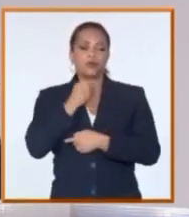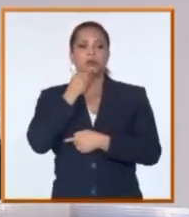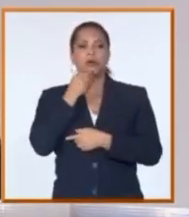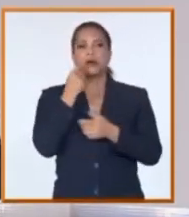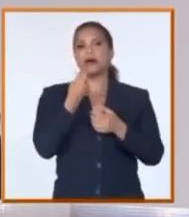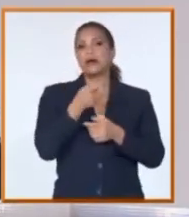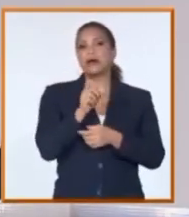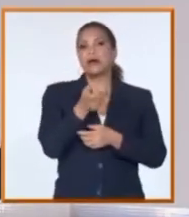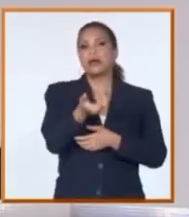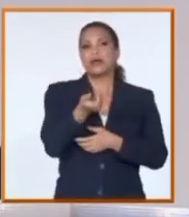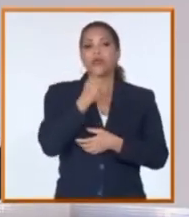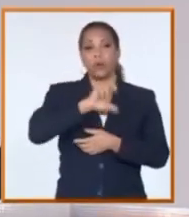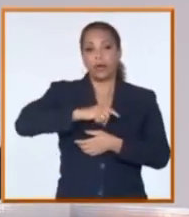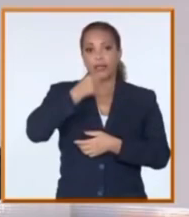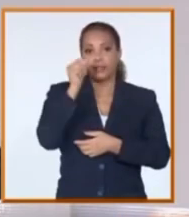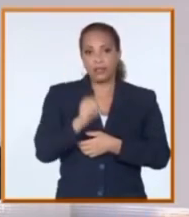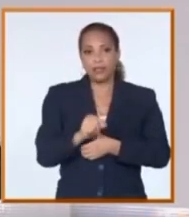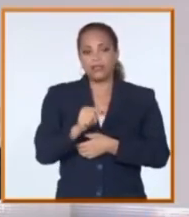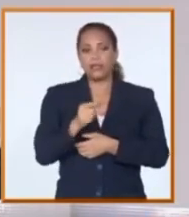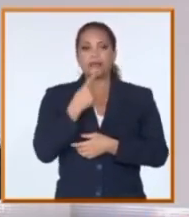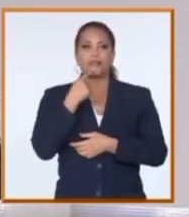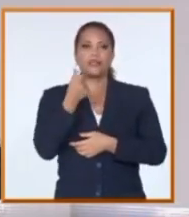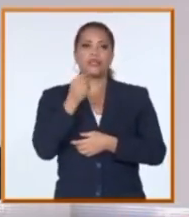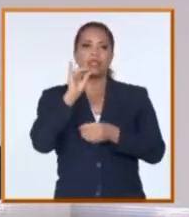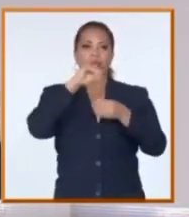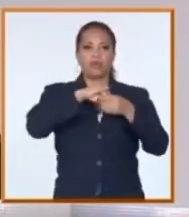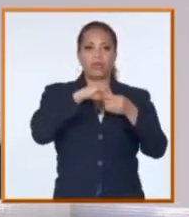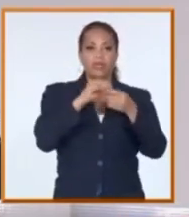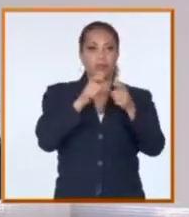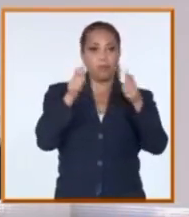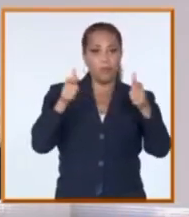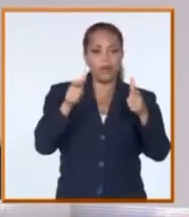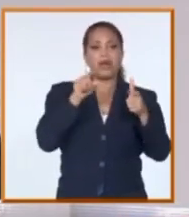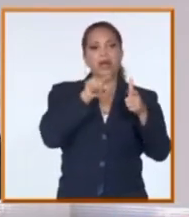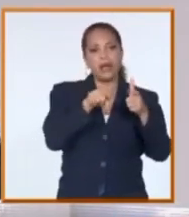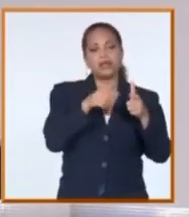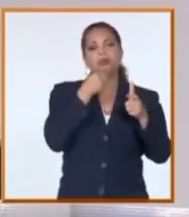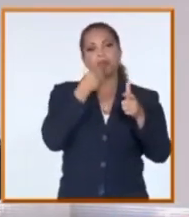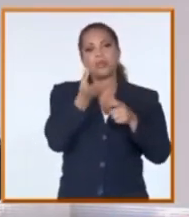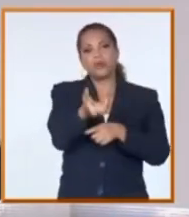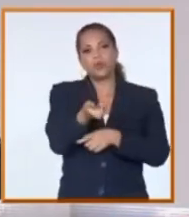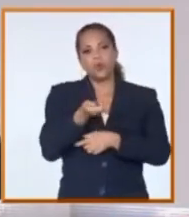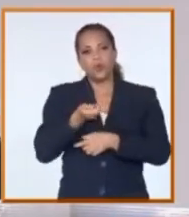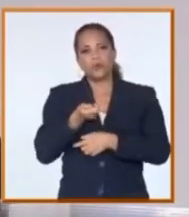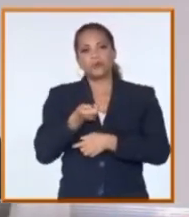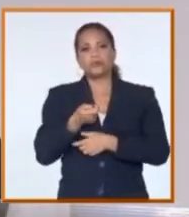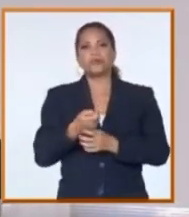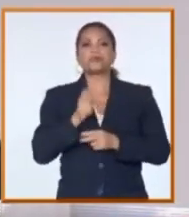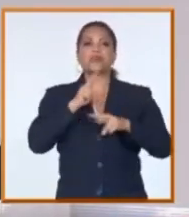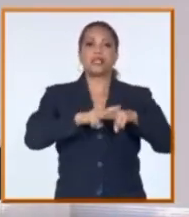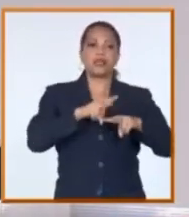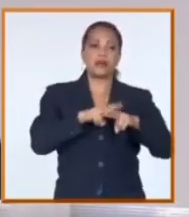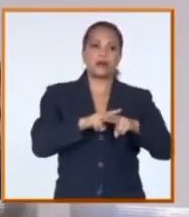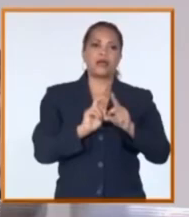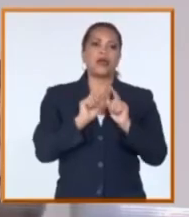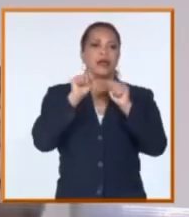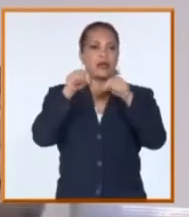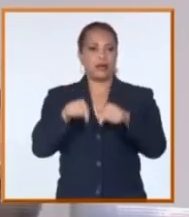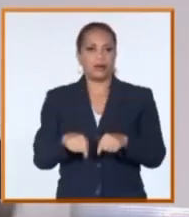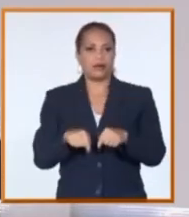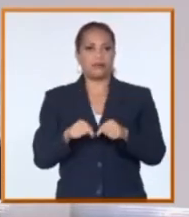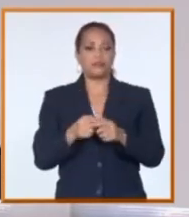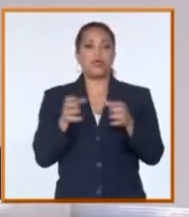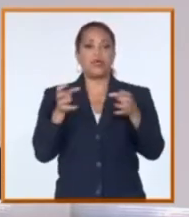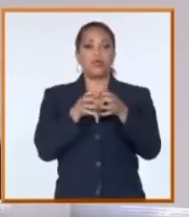asiduidad los artistas de mayores ingresos, que es válido decir que se concentran mayormente aquí en la capital y estamos hablando de las grandes